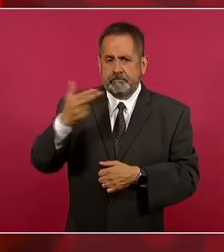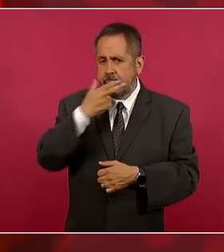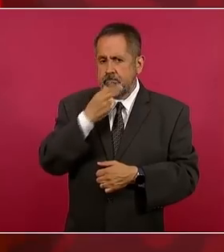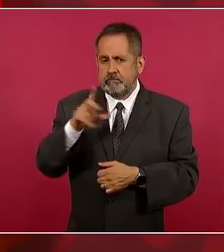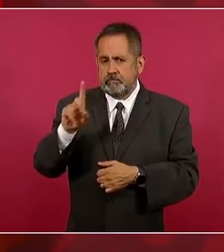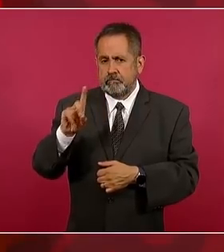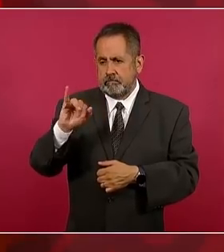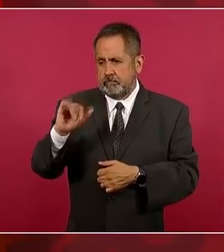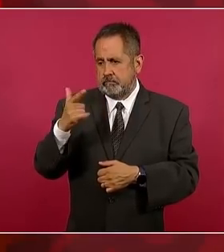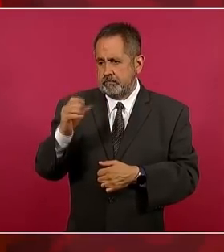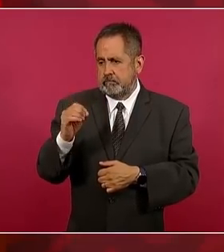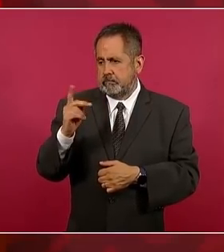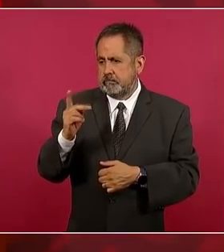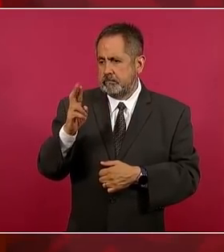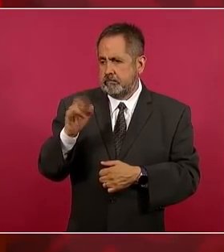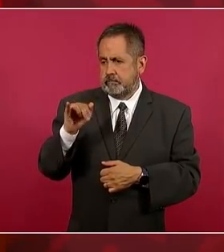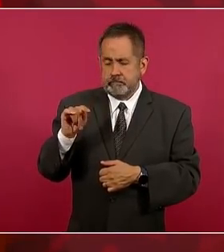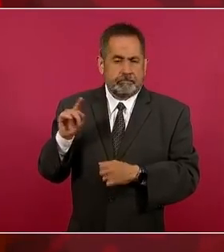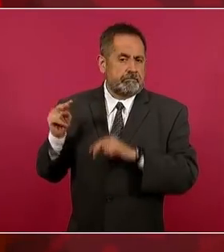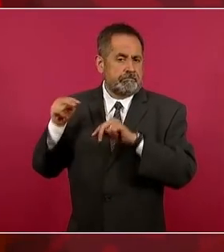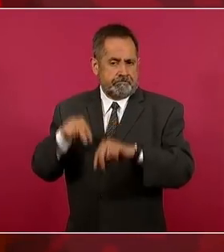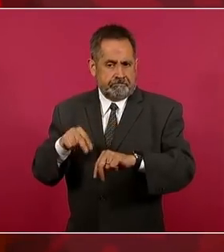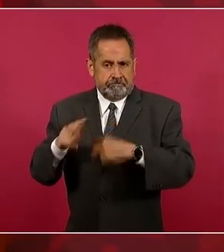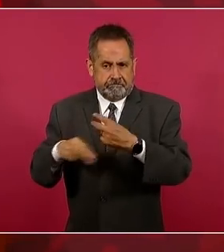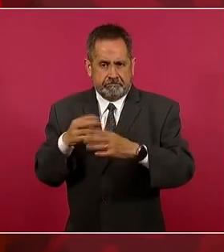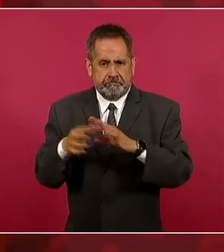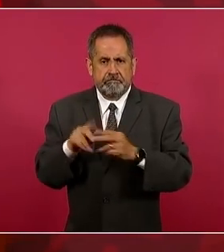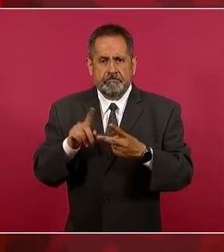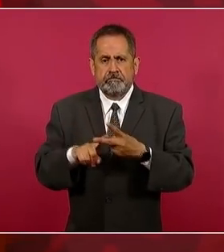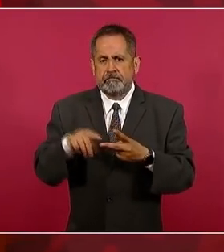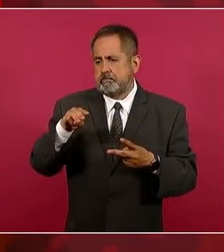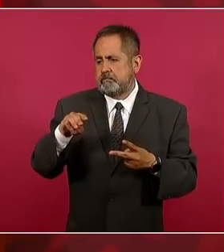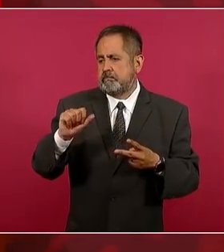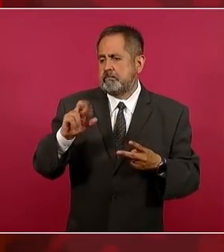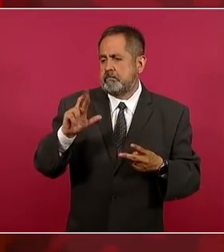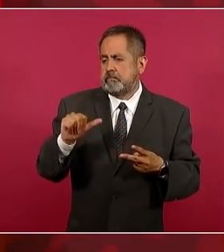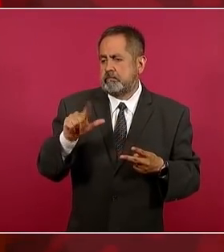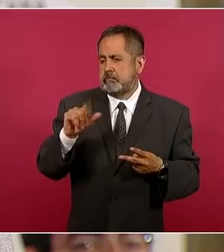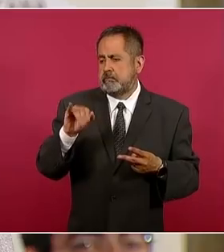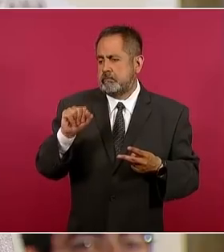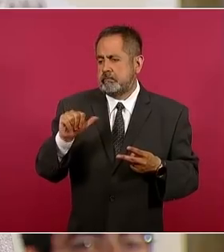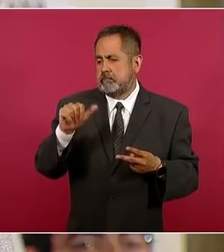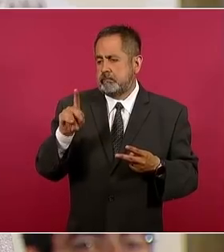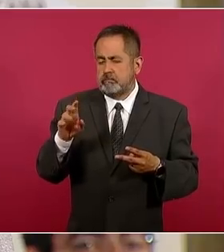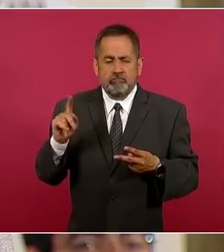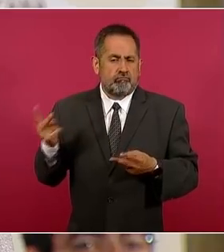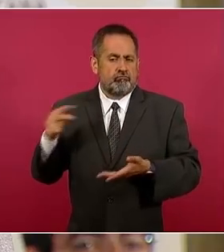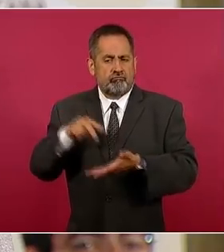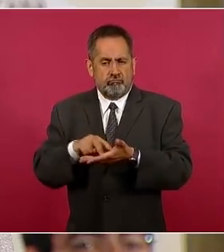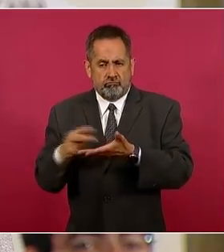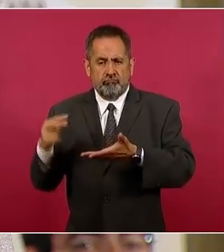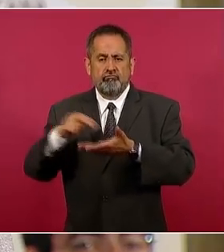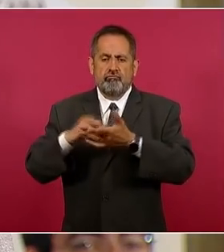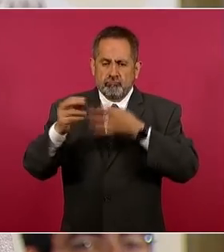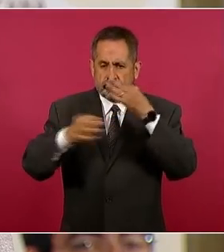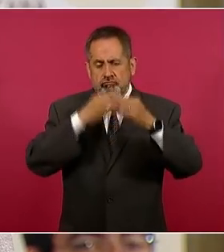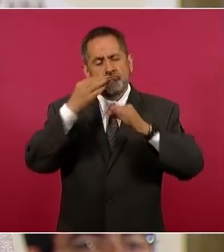y también María Luisa Alvores a informar sobre esto